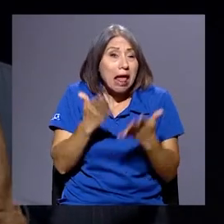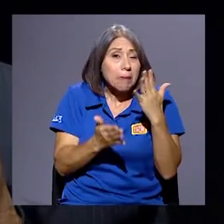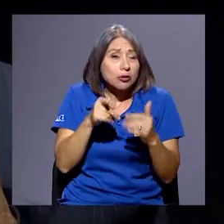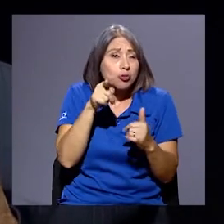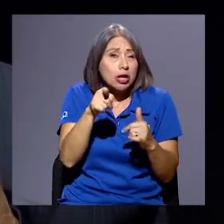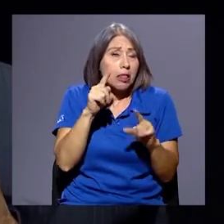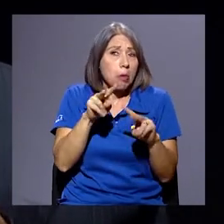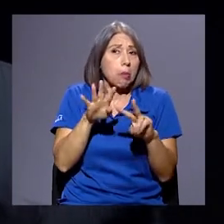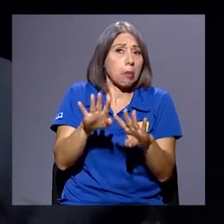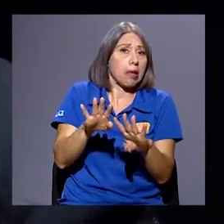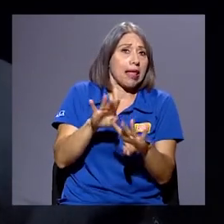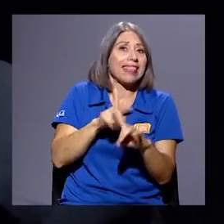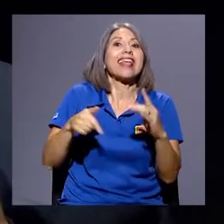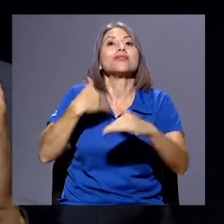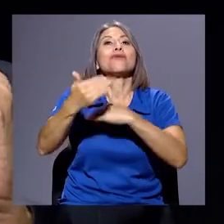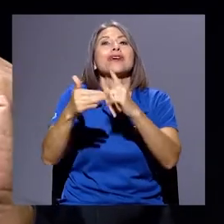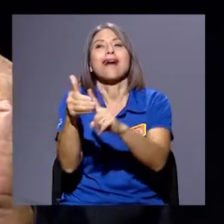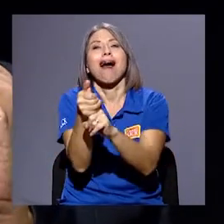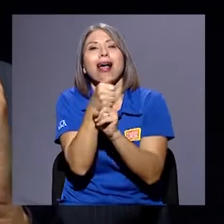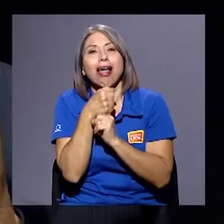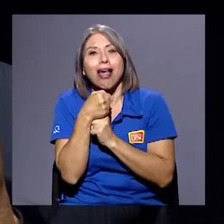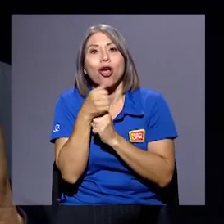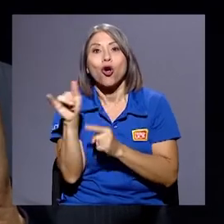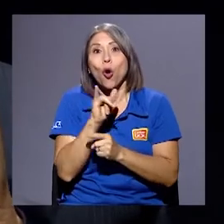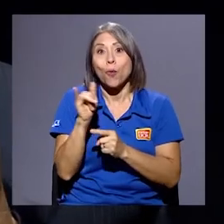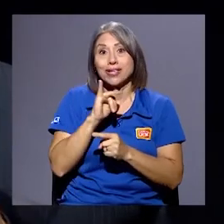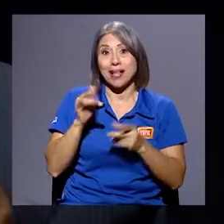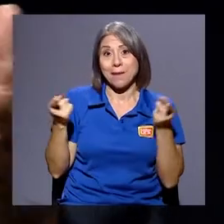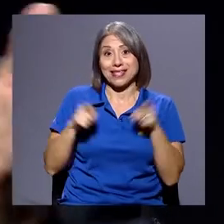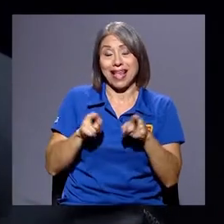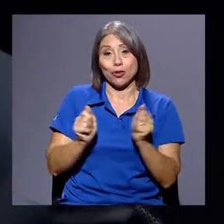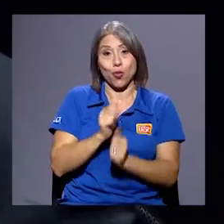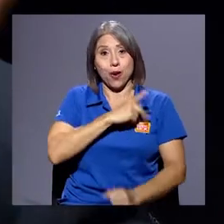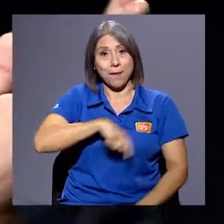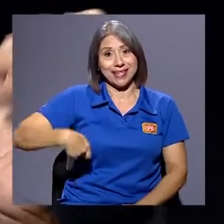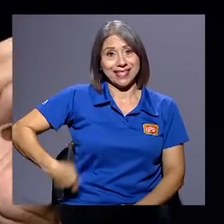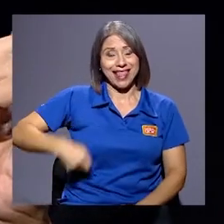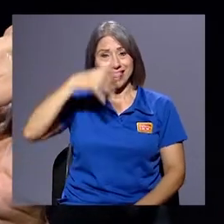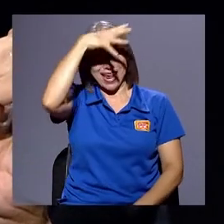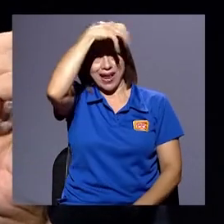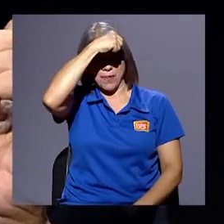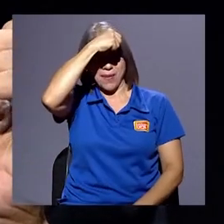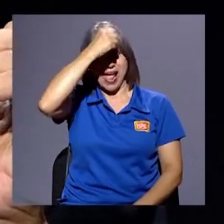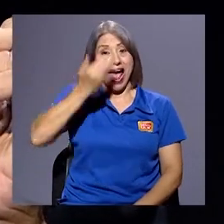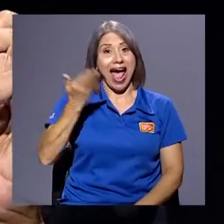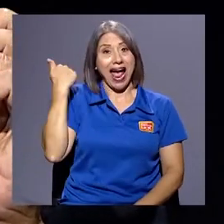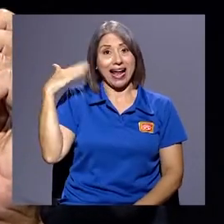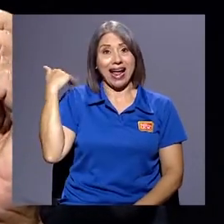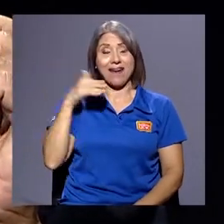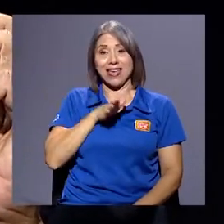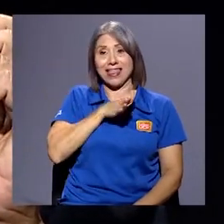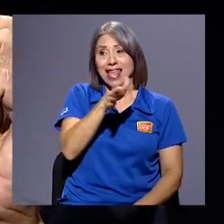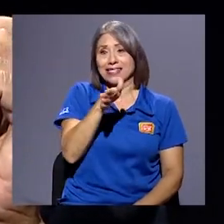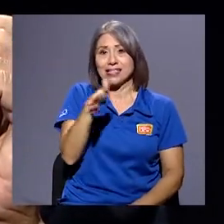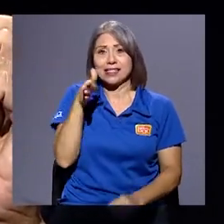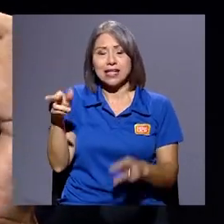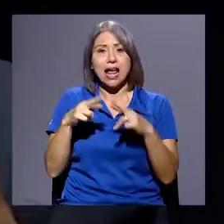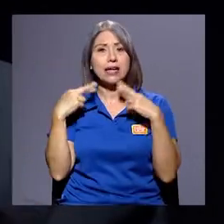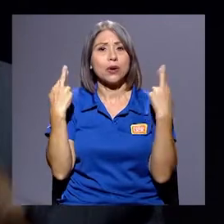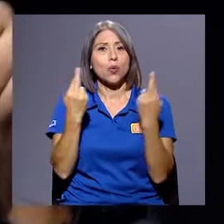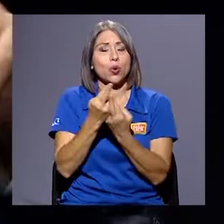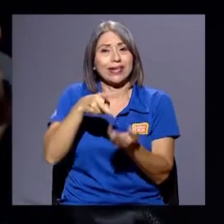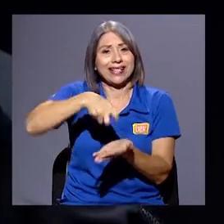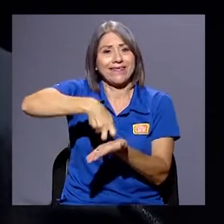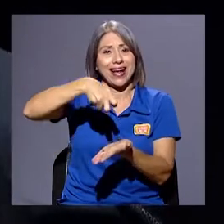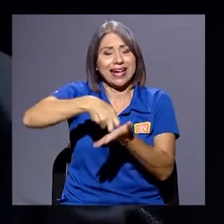como está sucediendo con el presidente Carlos Alvarado, que acaba de asistir a cultos evangélicos